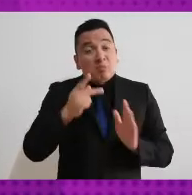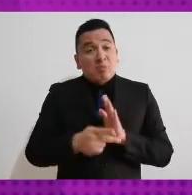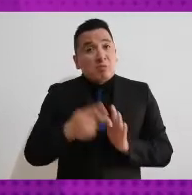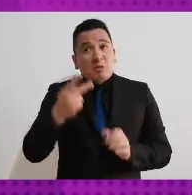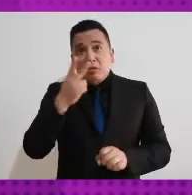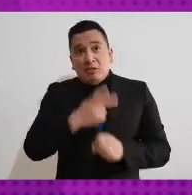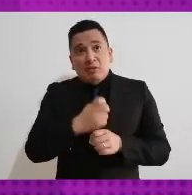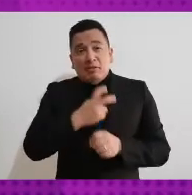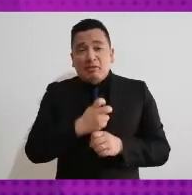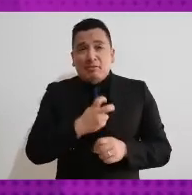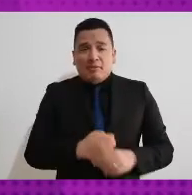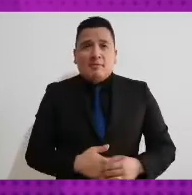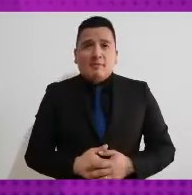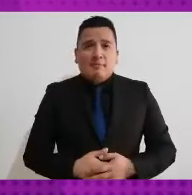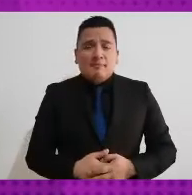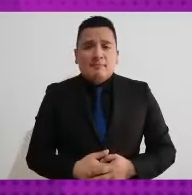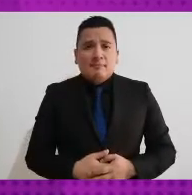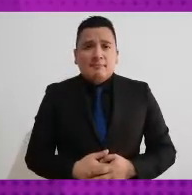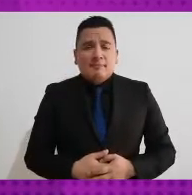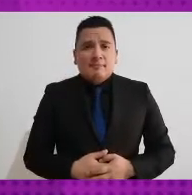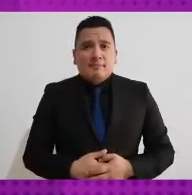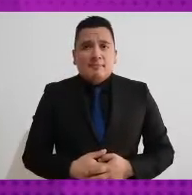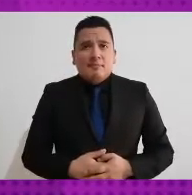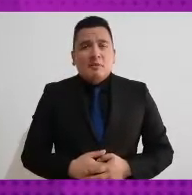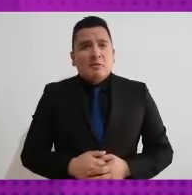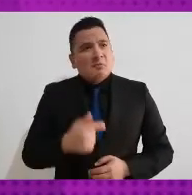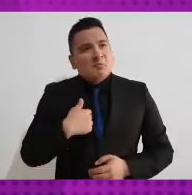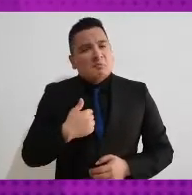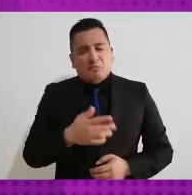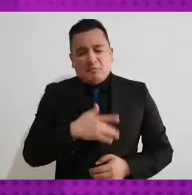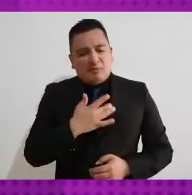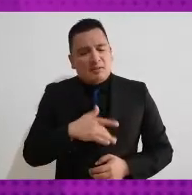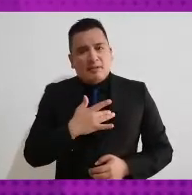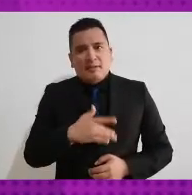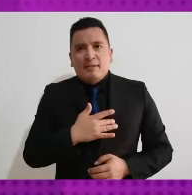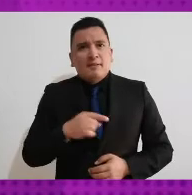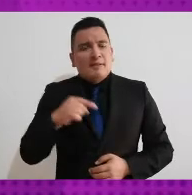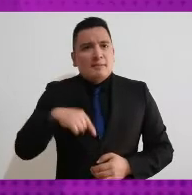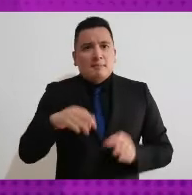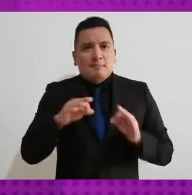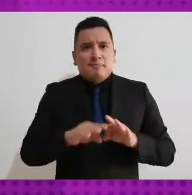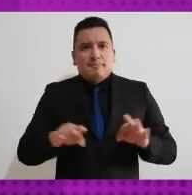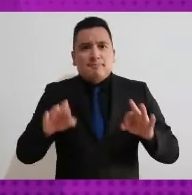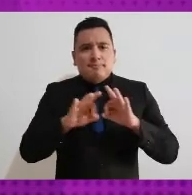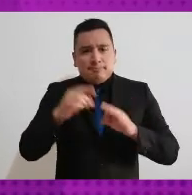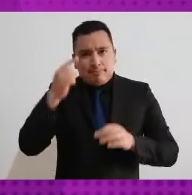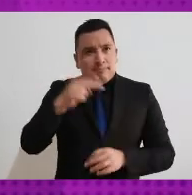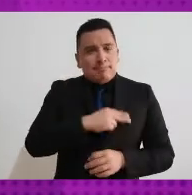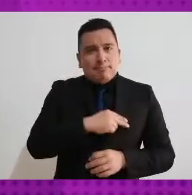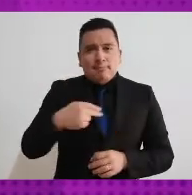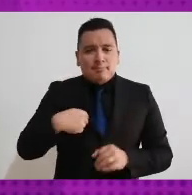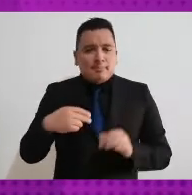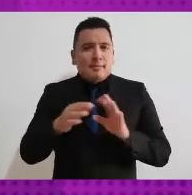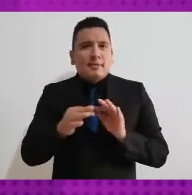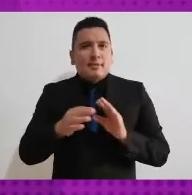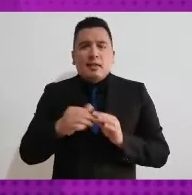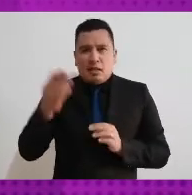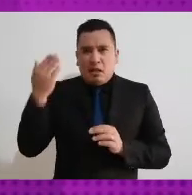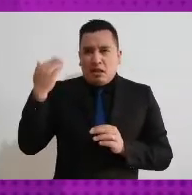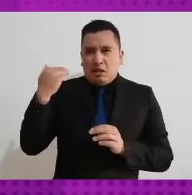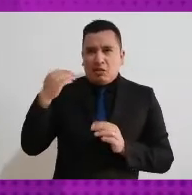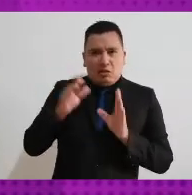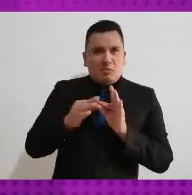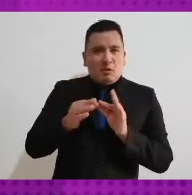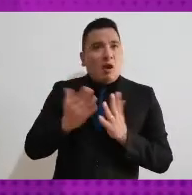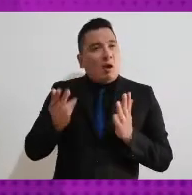oportunidad que tengo de estar con ustedes en este programa. Y creo que también es una gran oportunidad para poder actualizar algunos temas que